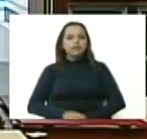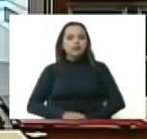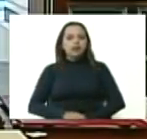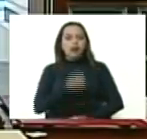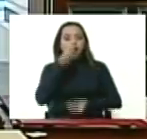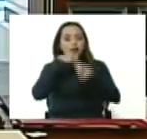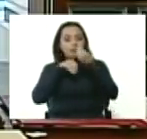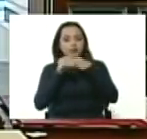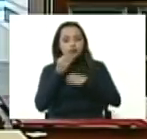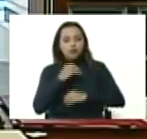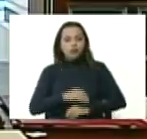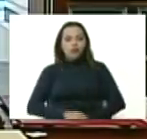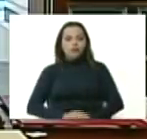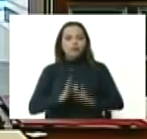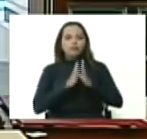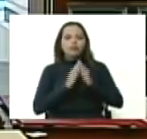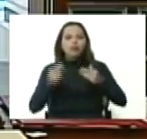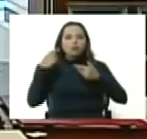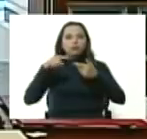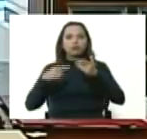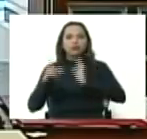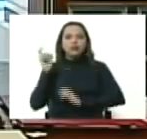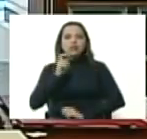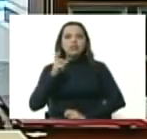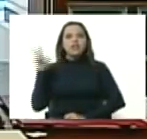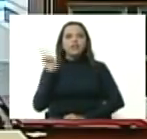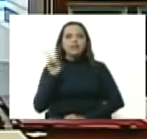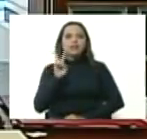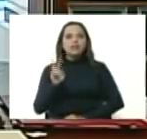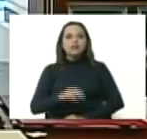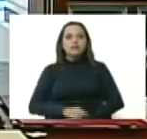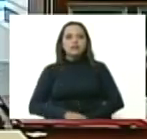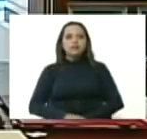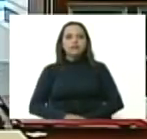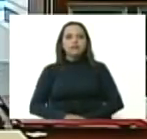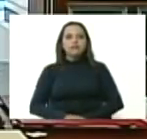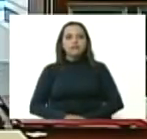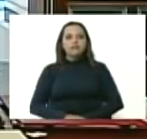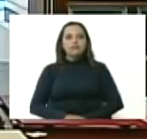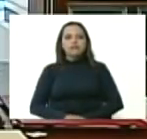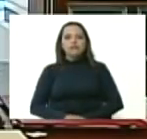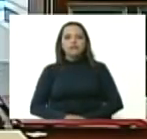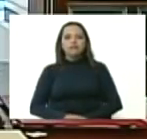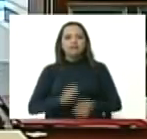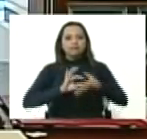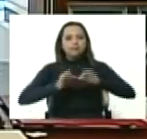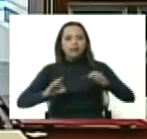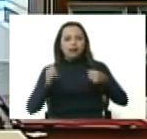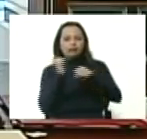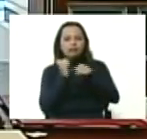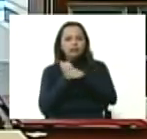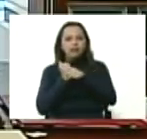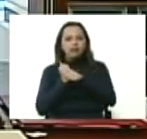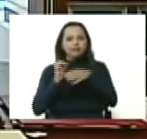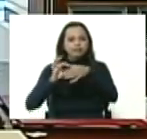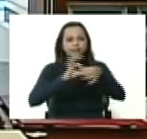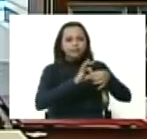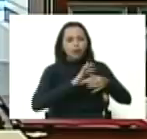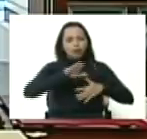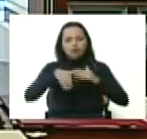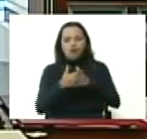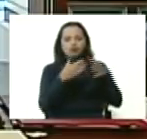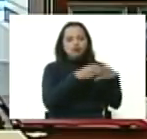alimento todos los productos que necesita Venezuela encadenar productivamente todos los sectores